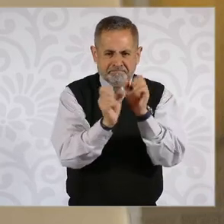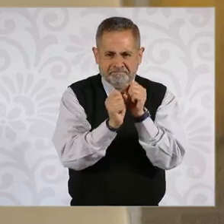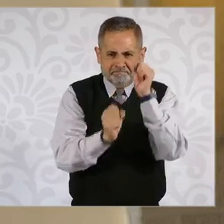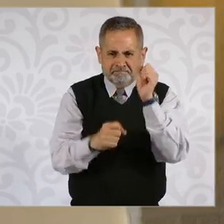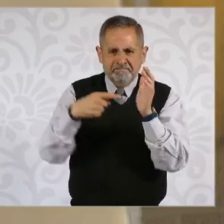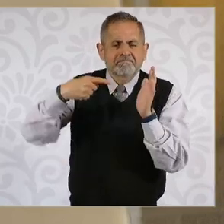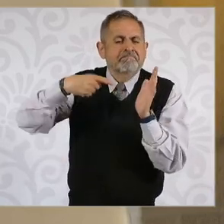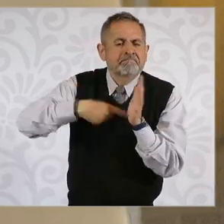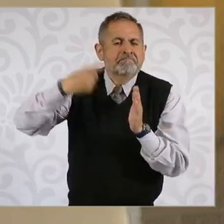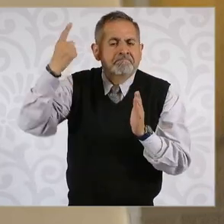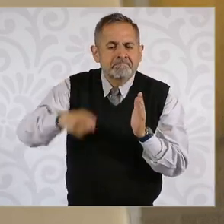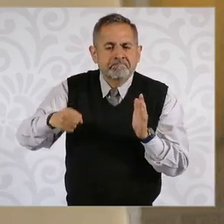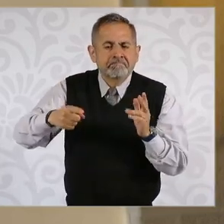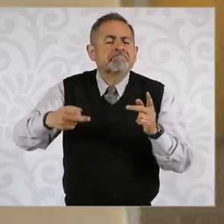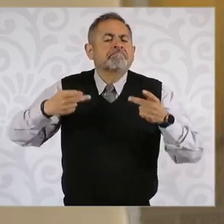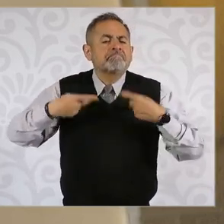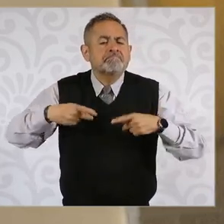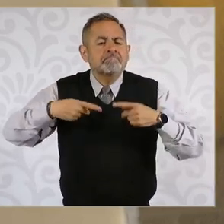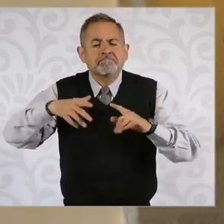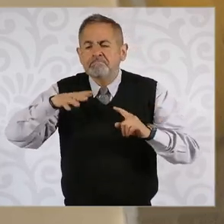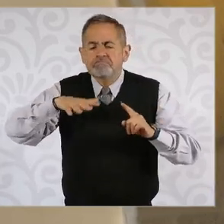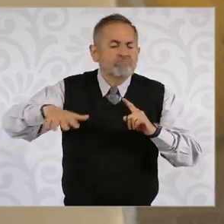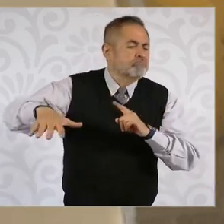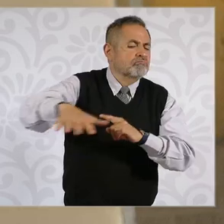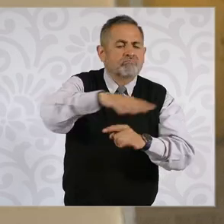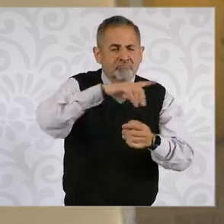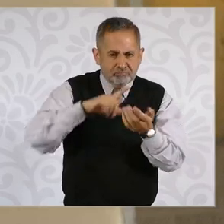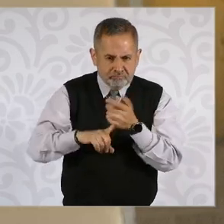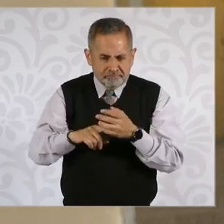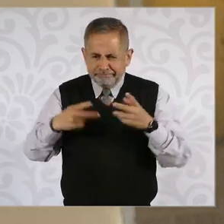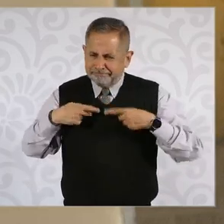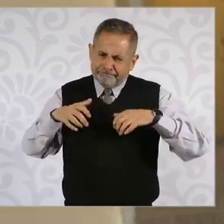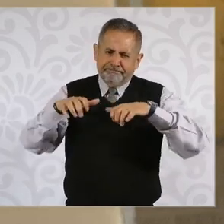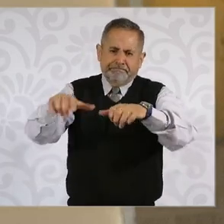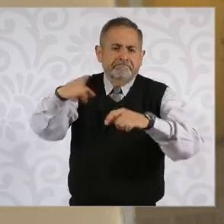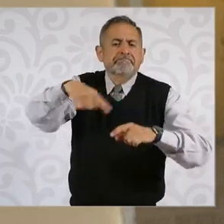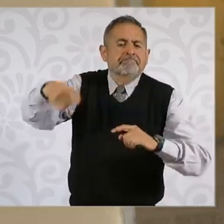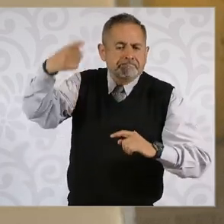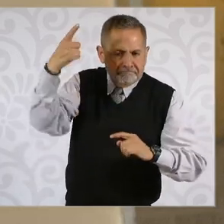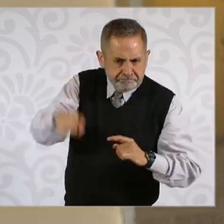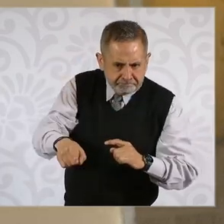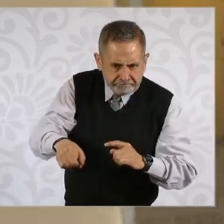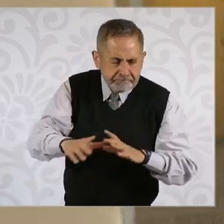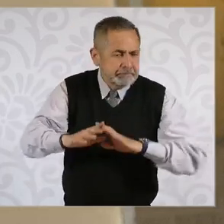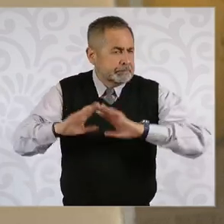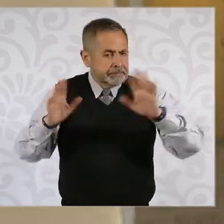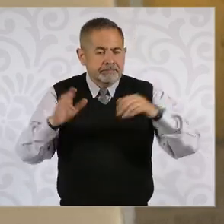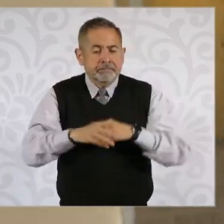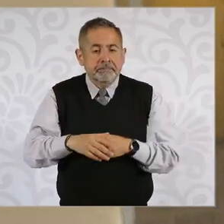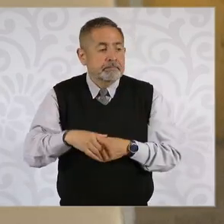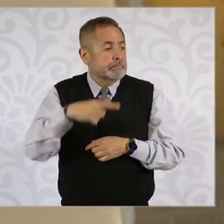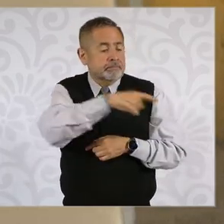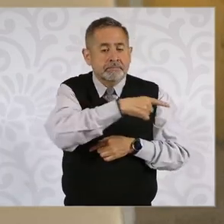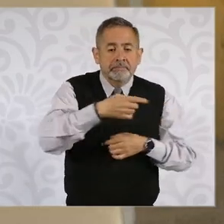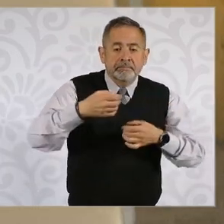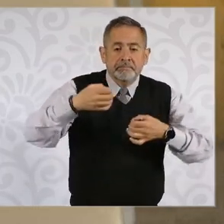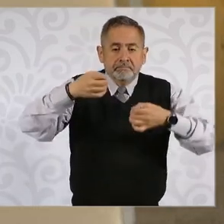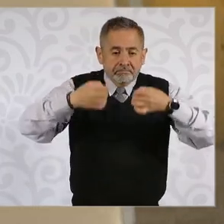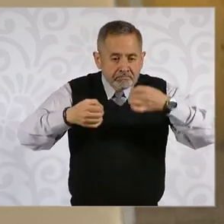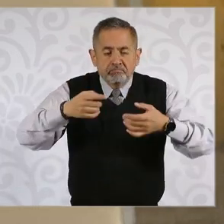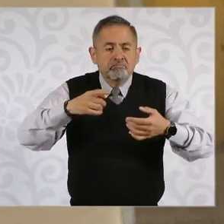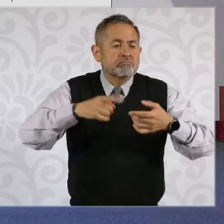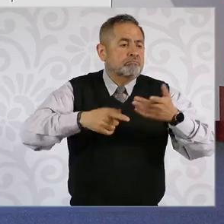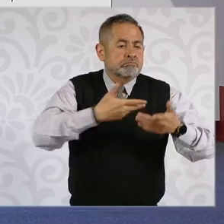esencial y originariamente en el pueblo, todo poder público dimana del pueblo